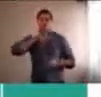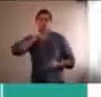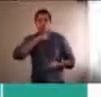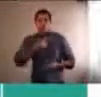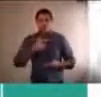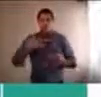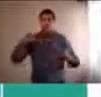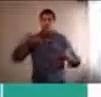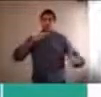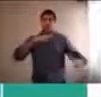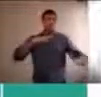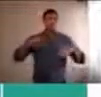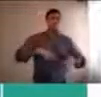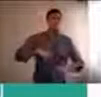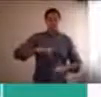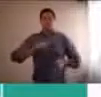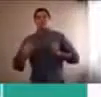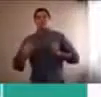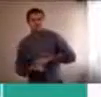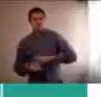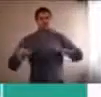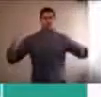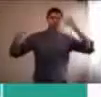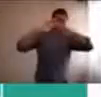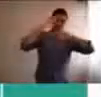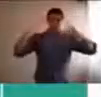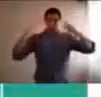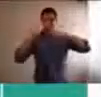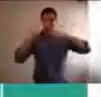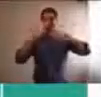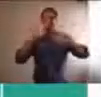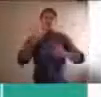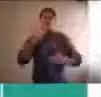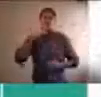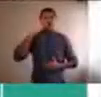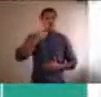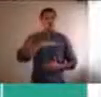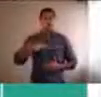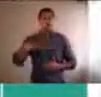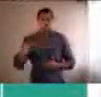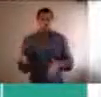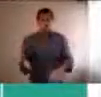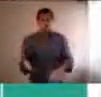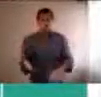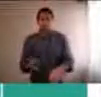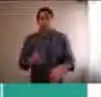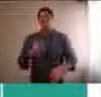también le pasa a los chicos. Y cuanto más movilizados estamos los adultos, más se movilizan los chicos.